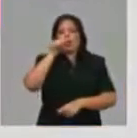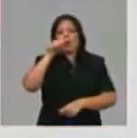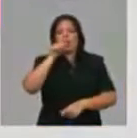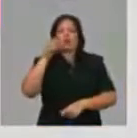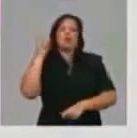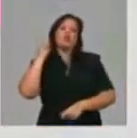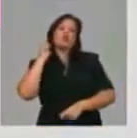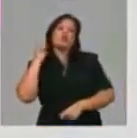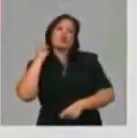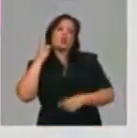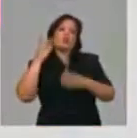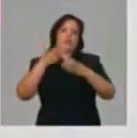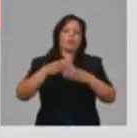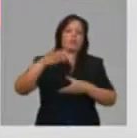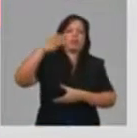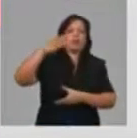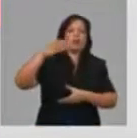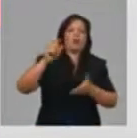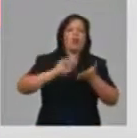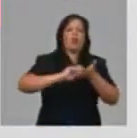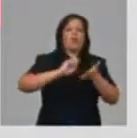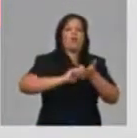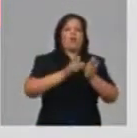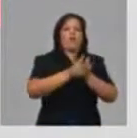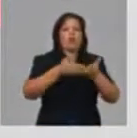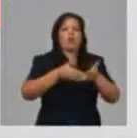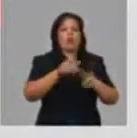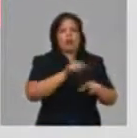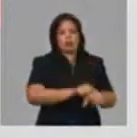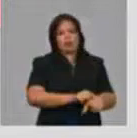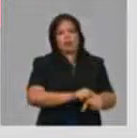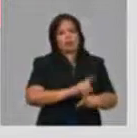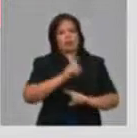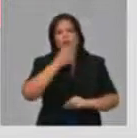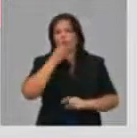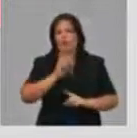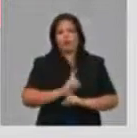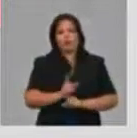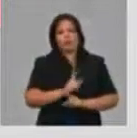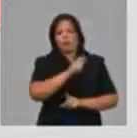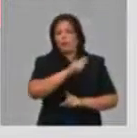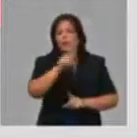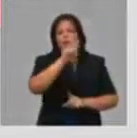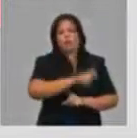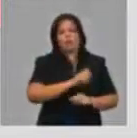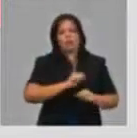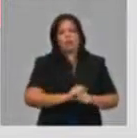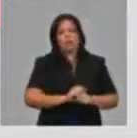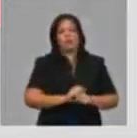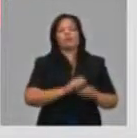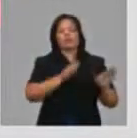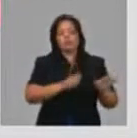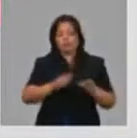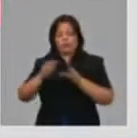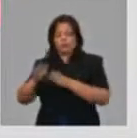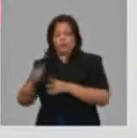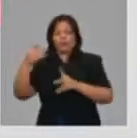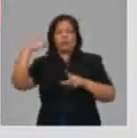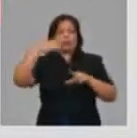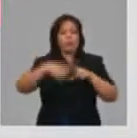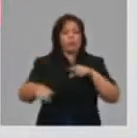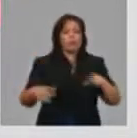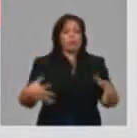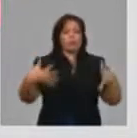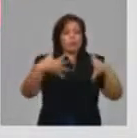en el caso de las bodegas, que hacen actividades mixtas, sea, que conjugan la venta de productos de la canasta familiar normal y los